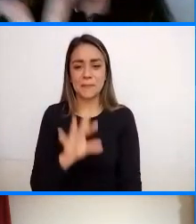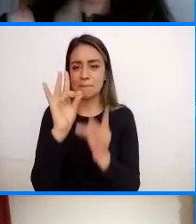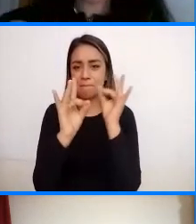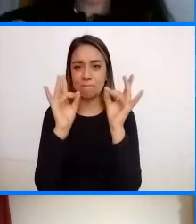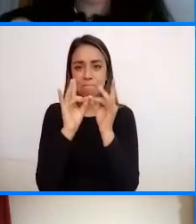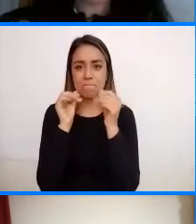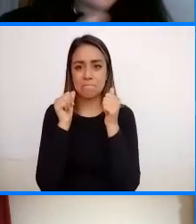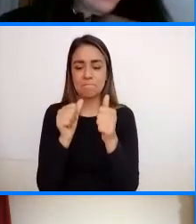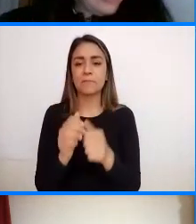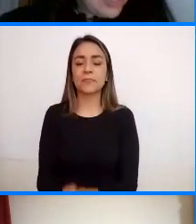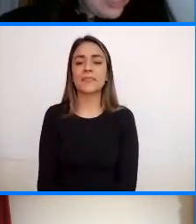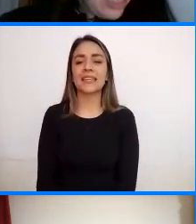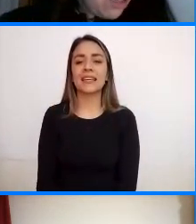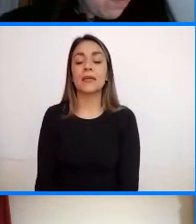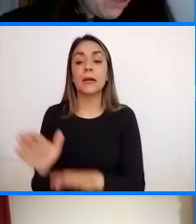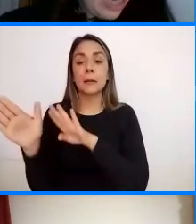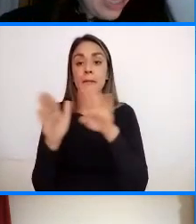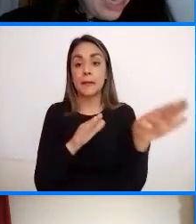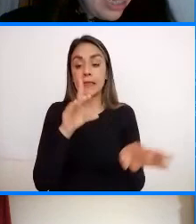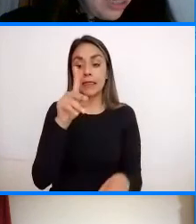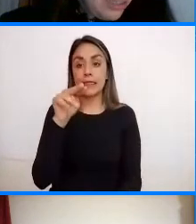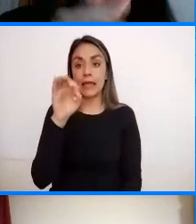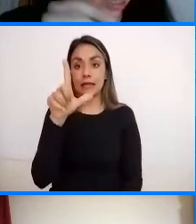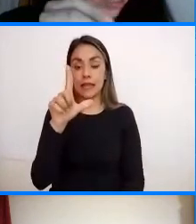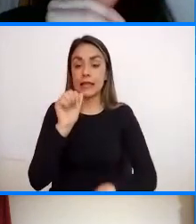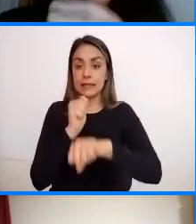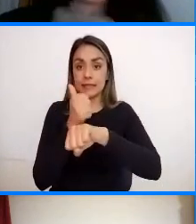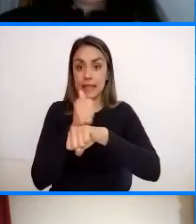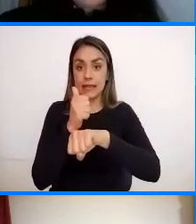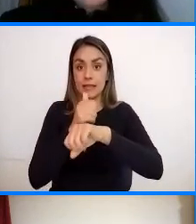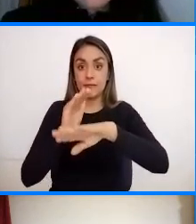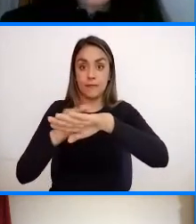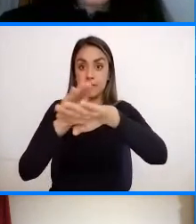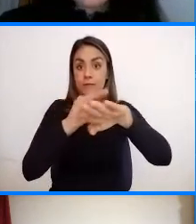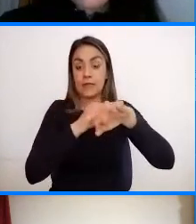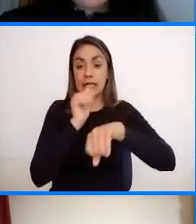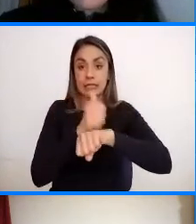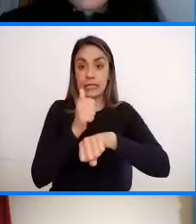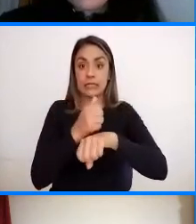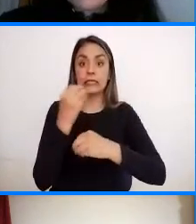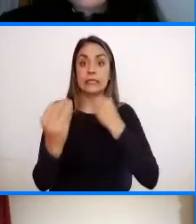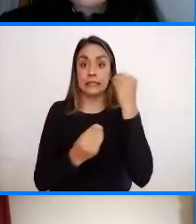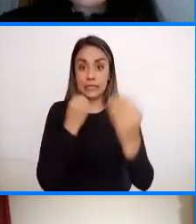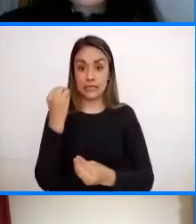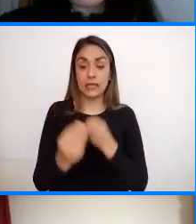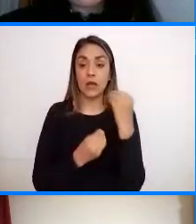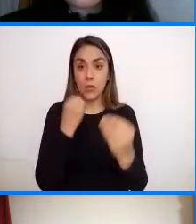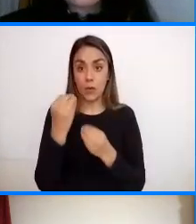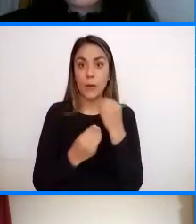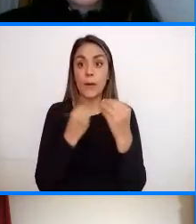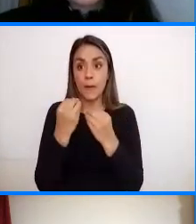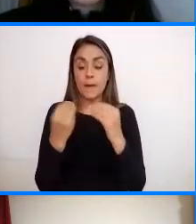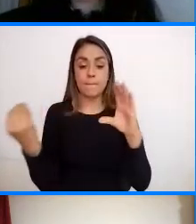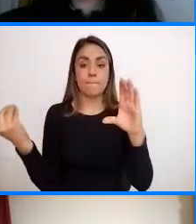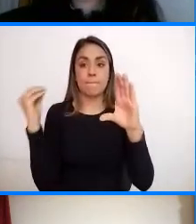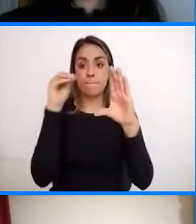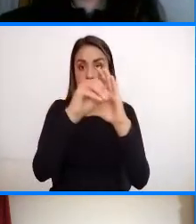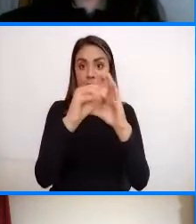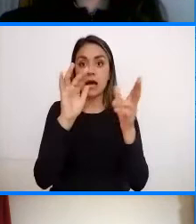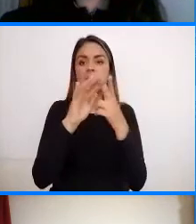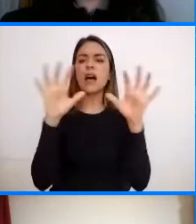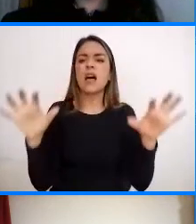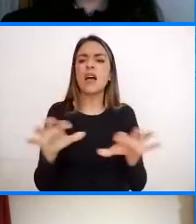Aquí chicos Entonces aquí Daniel Como tareita Y no sé Si la podamos Entonces Ingresar también En las